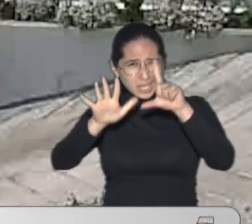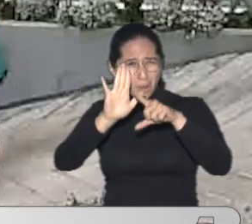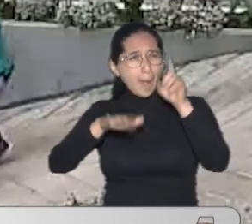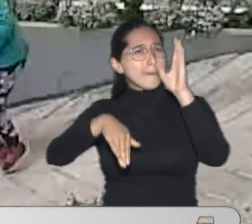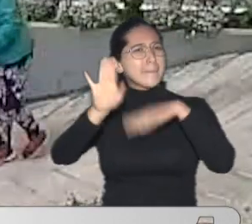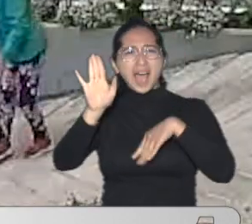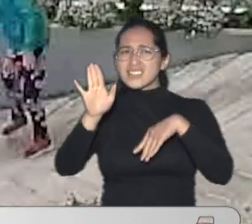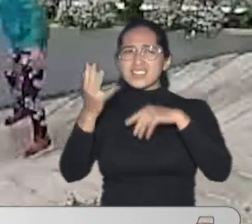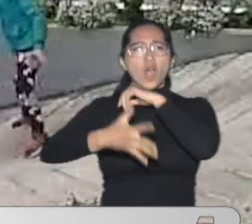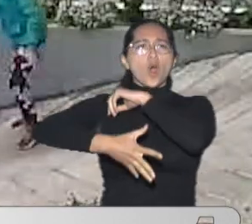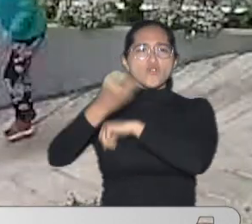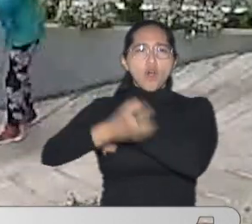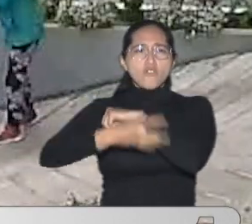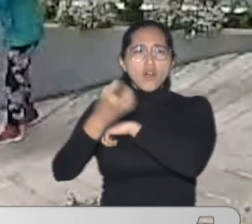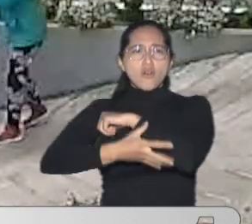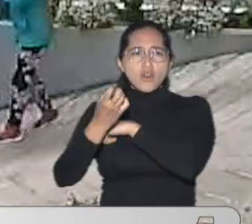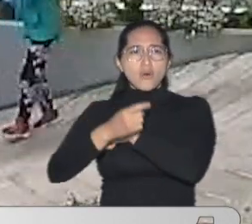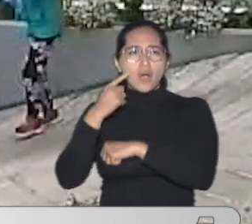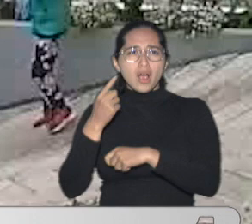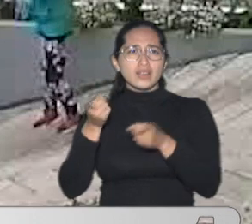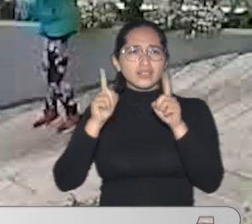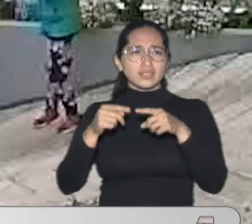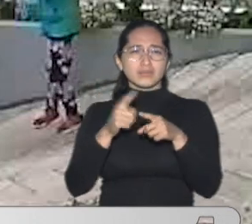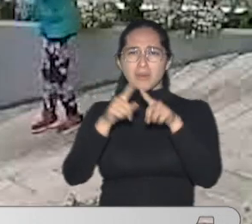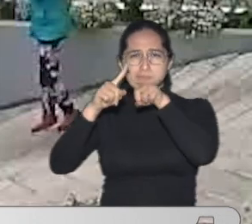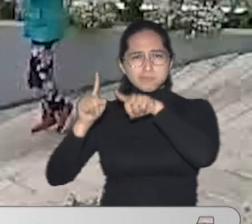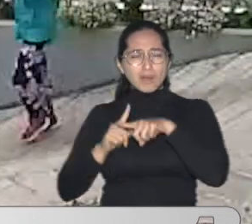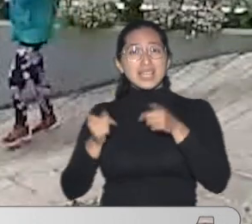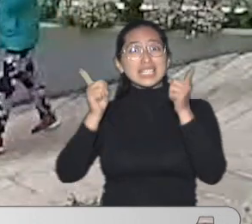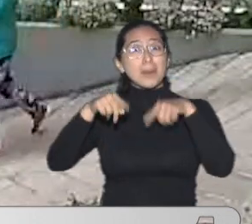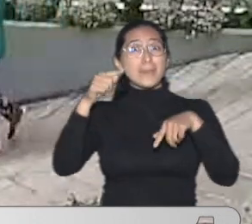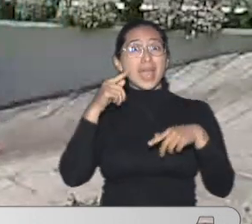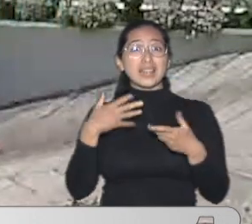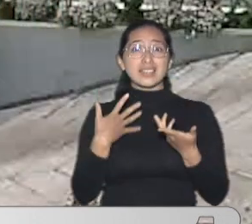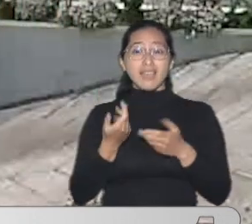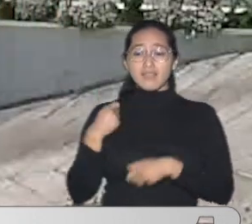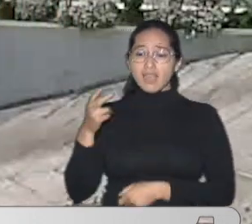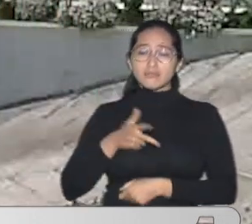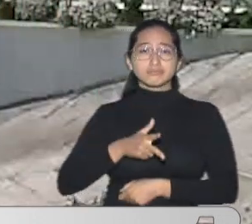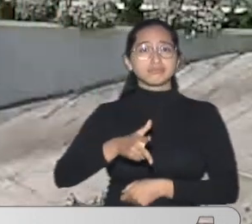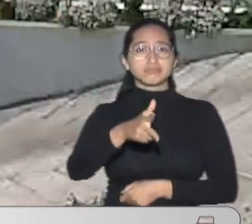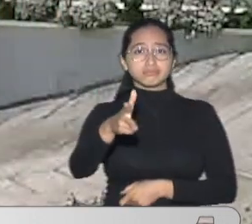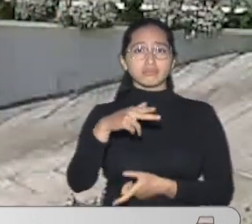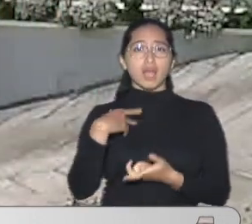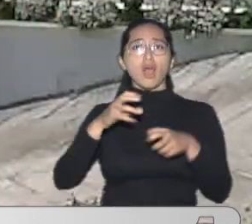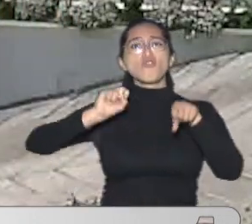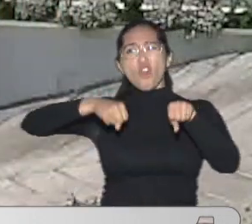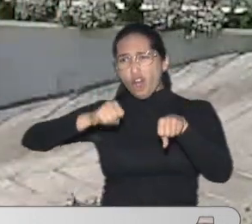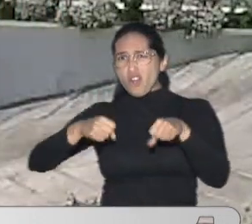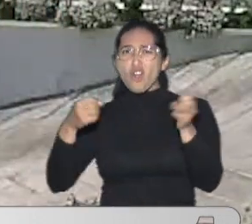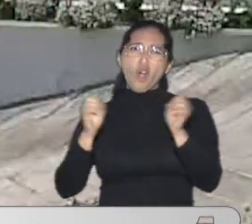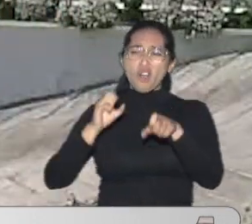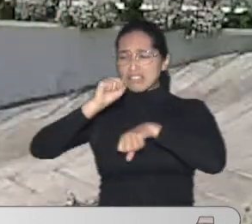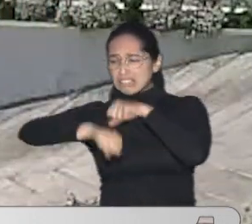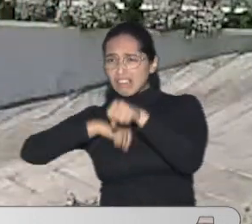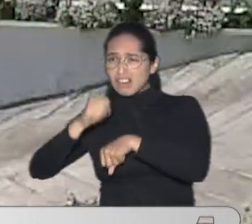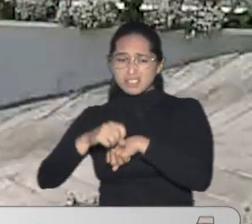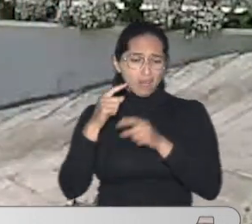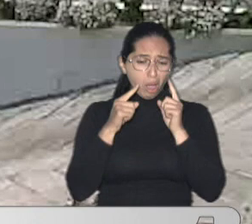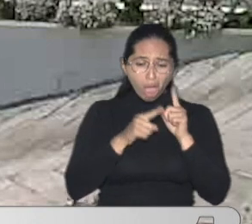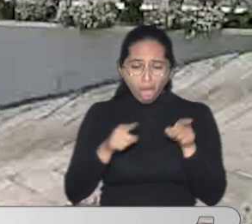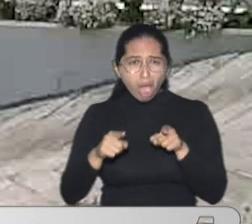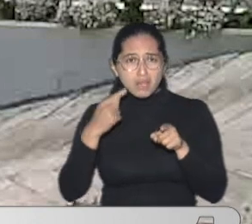aumentado el número de motociclistas Y también de ciclistas, de personas que se hacen pasar como domiciliarios Y que terminan hurtando a los